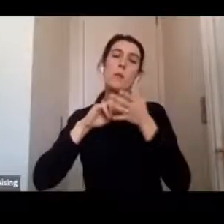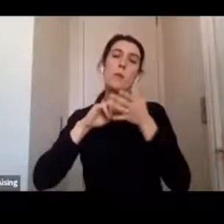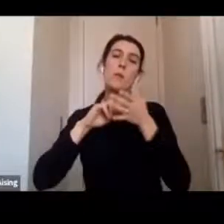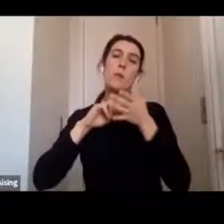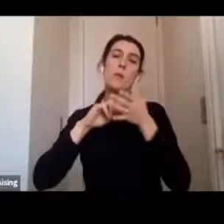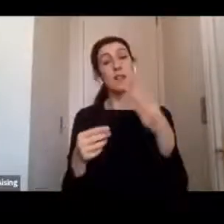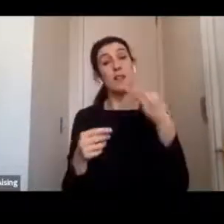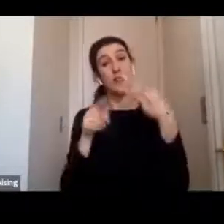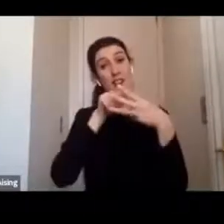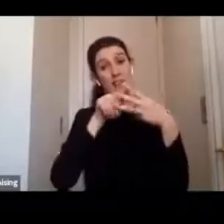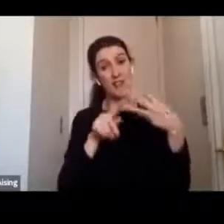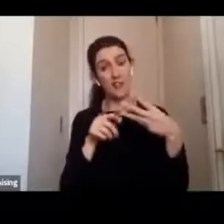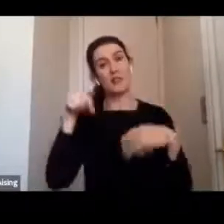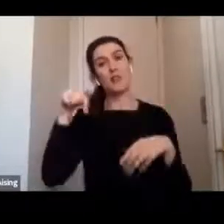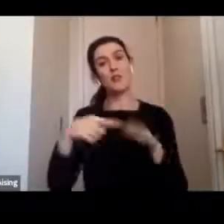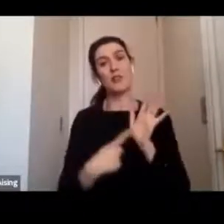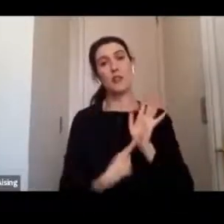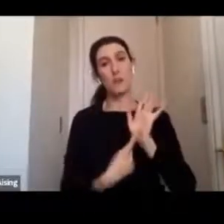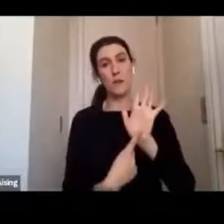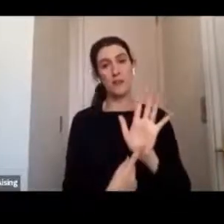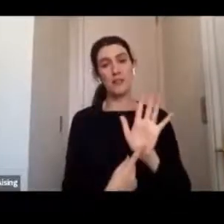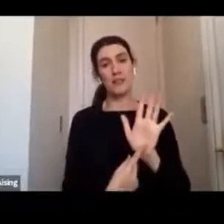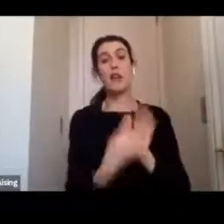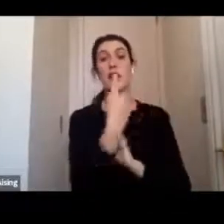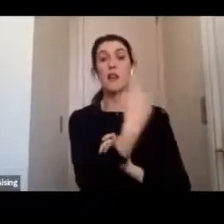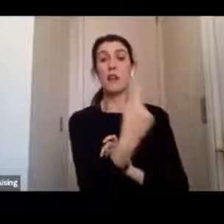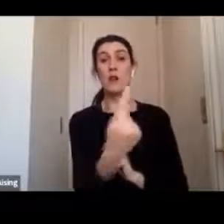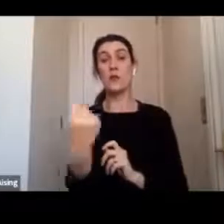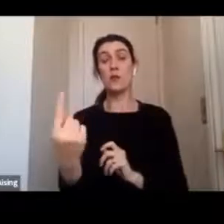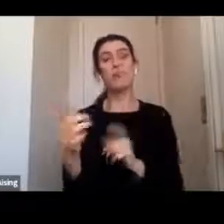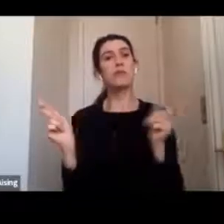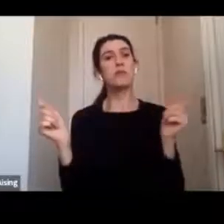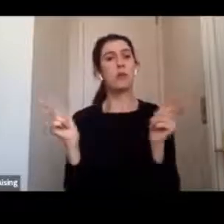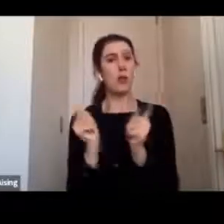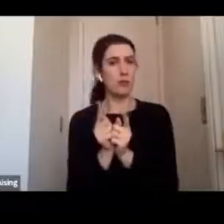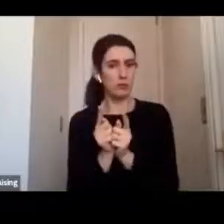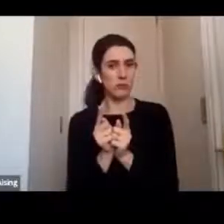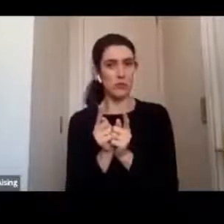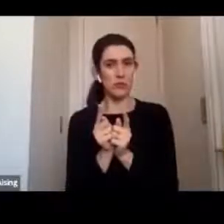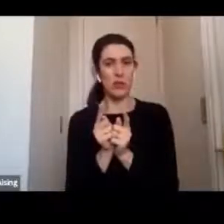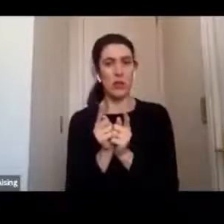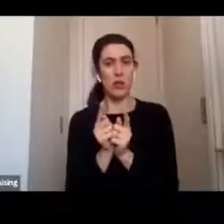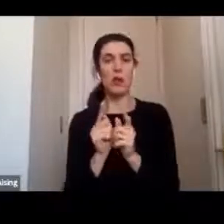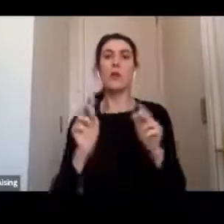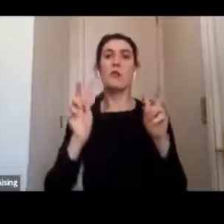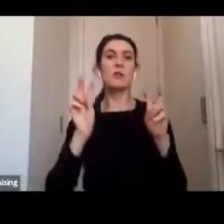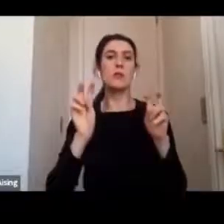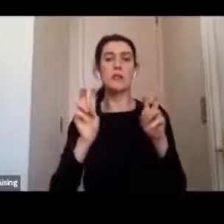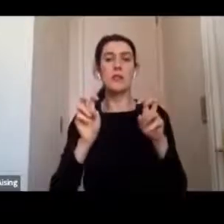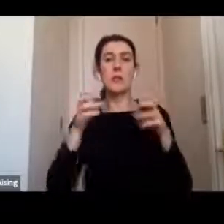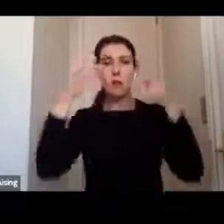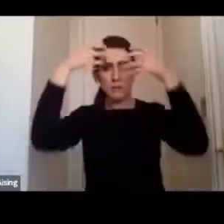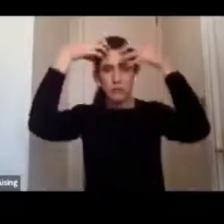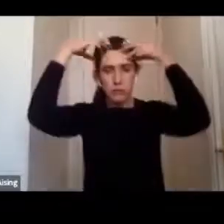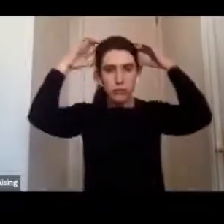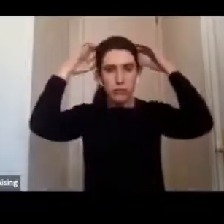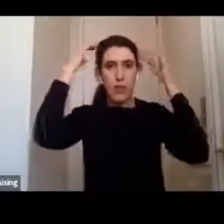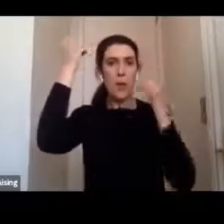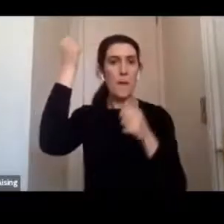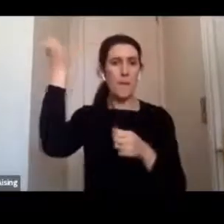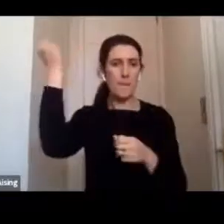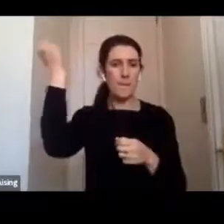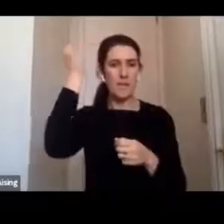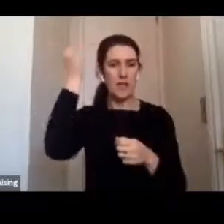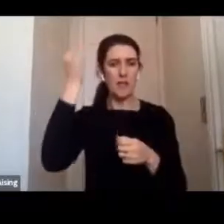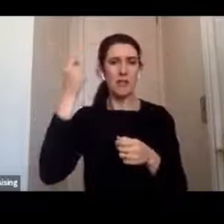a presentar cada uno brevemente algún aspecto de la lesión cerebral, para luego tener una parte